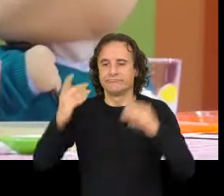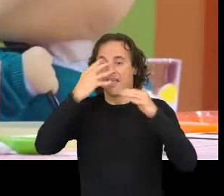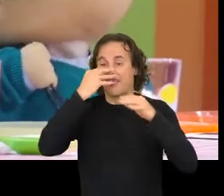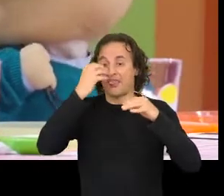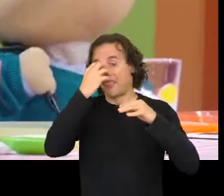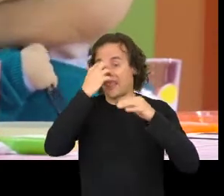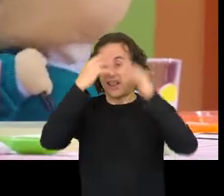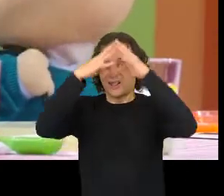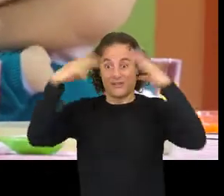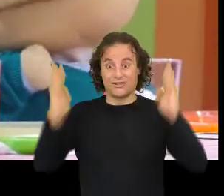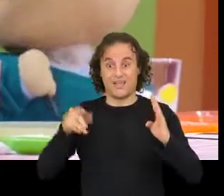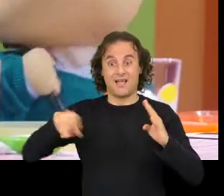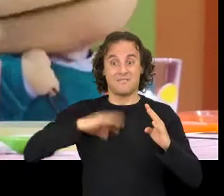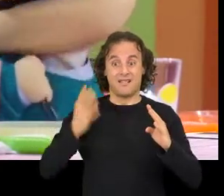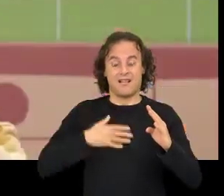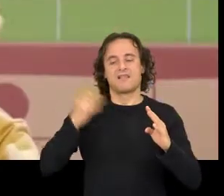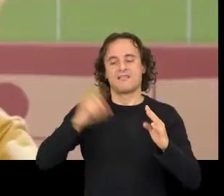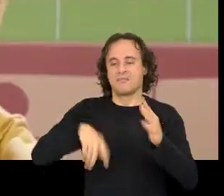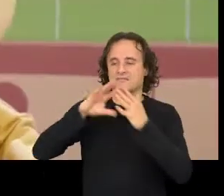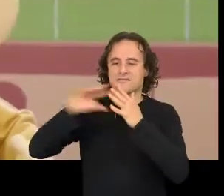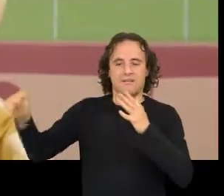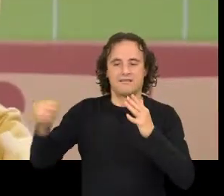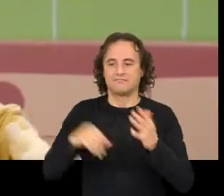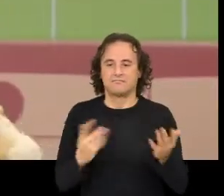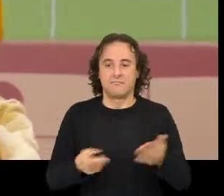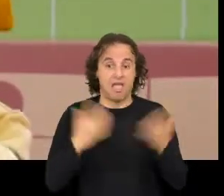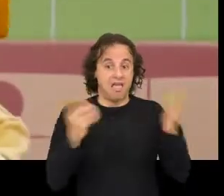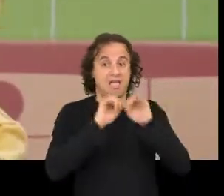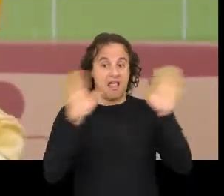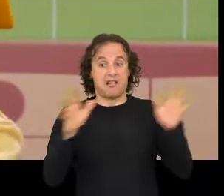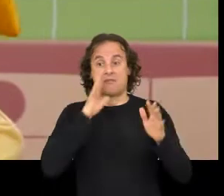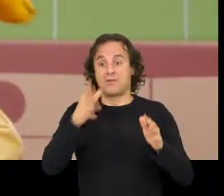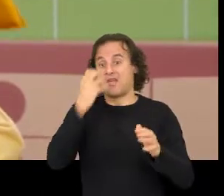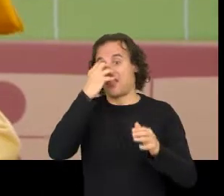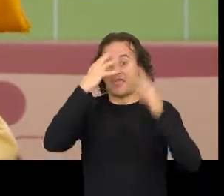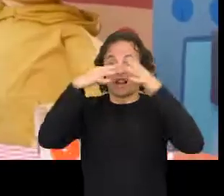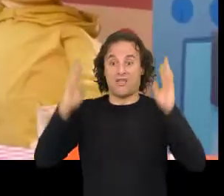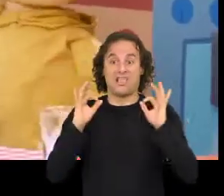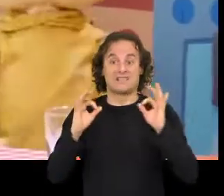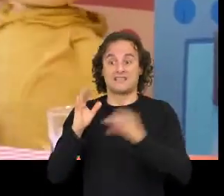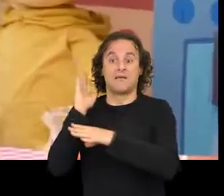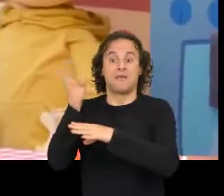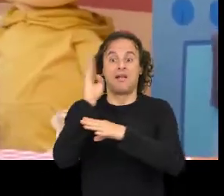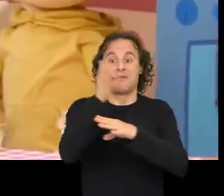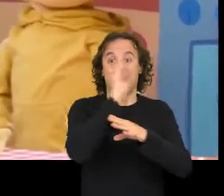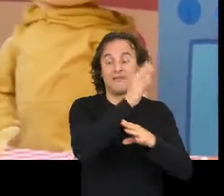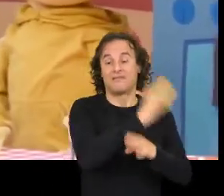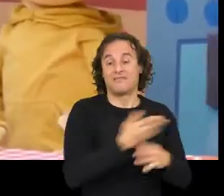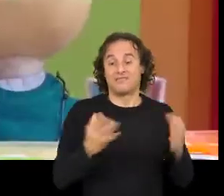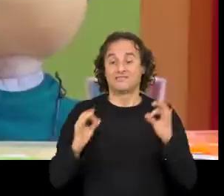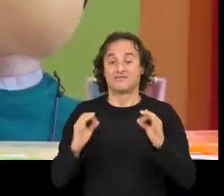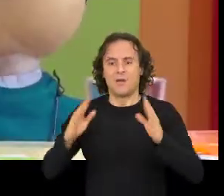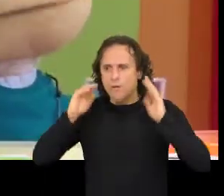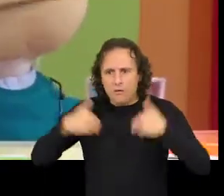Marchaba con circo o día seguinte Claro, porque os circos andan dun lado para outro Ai, eso non volveu